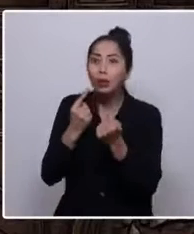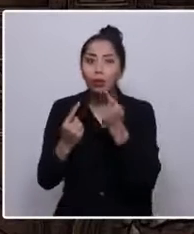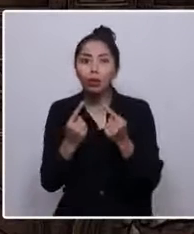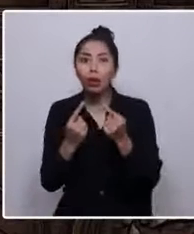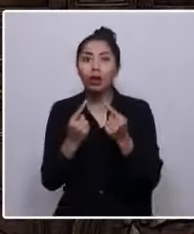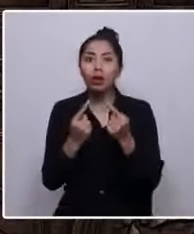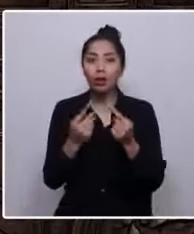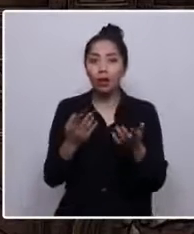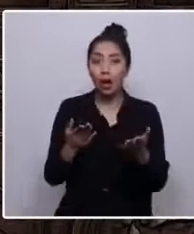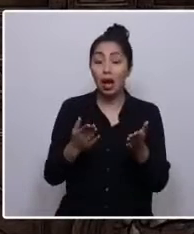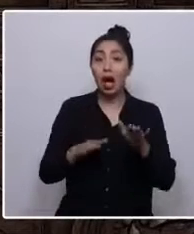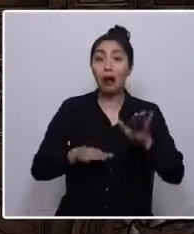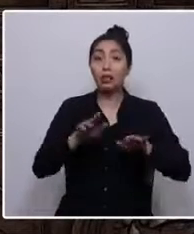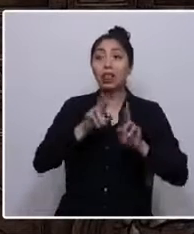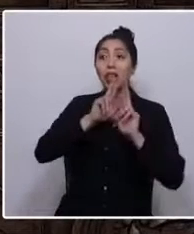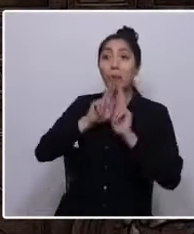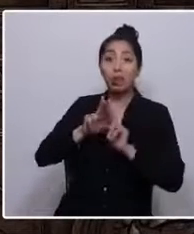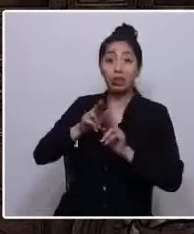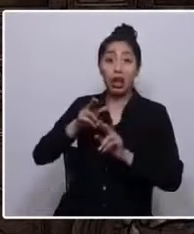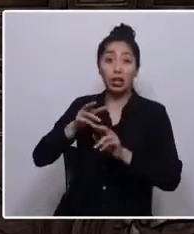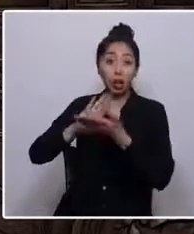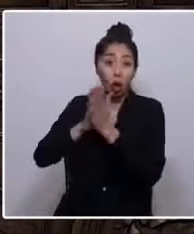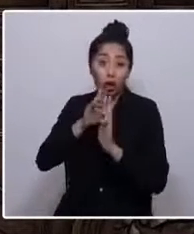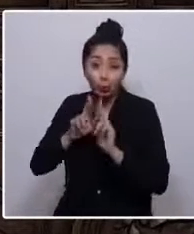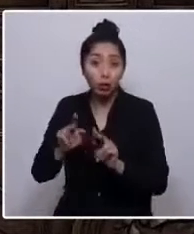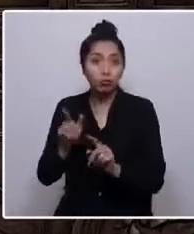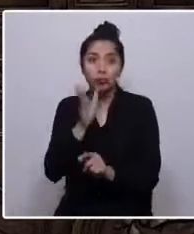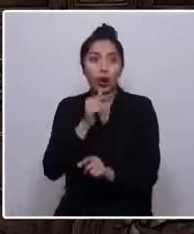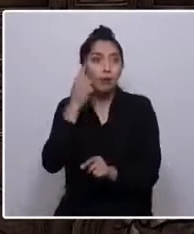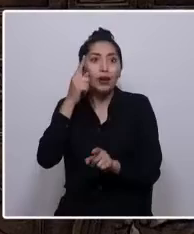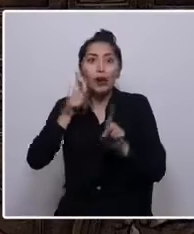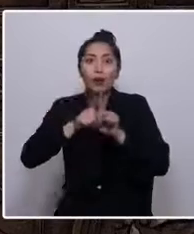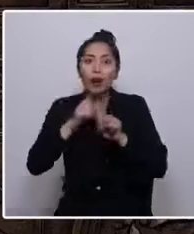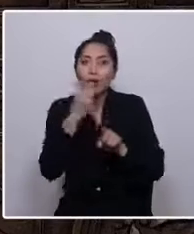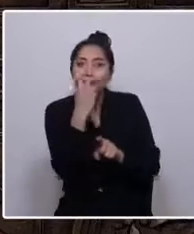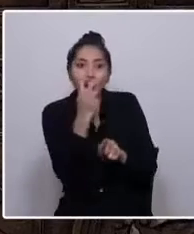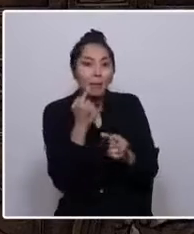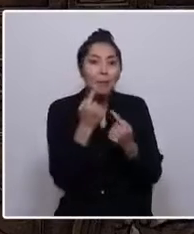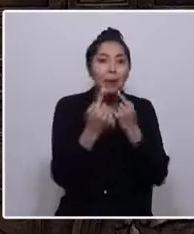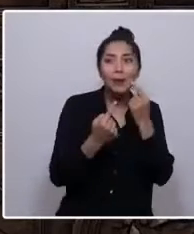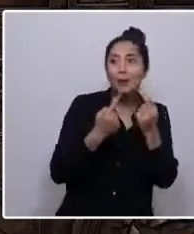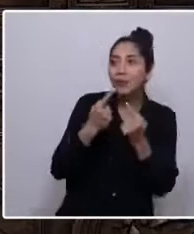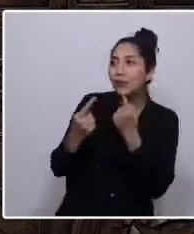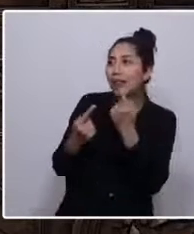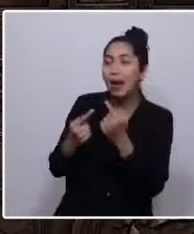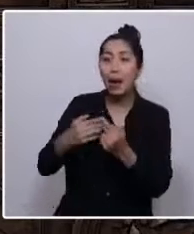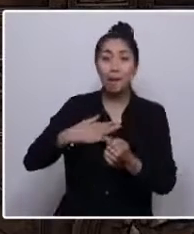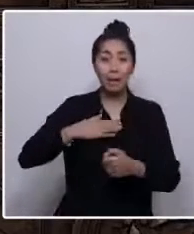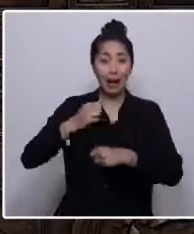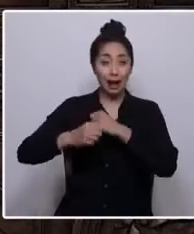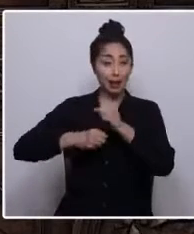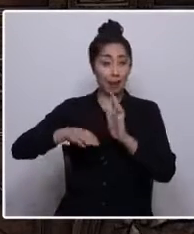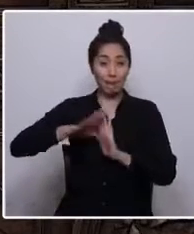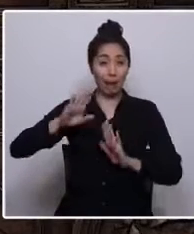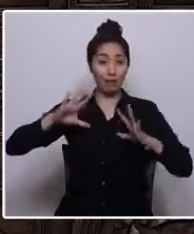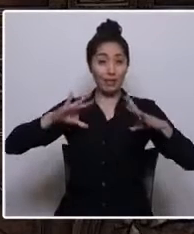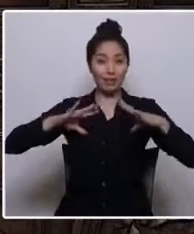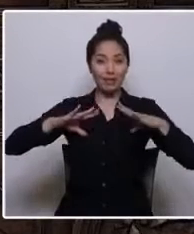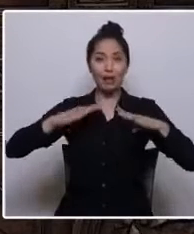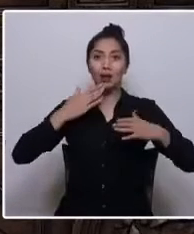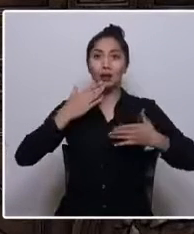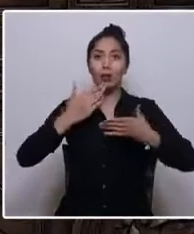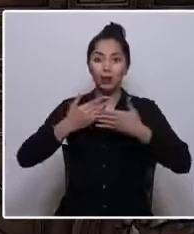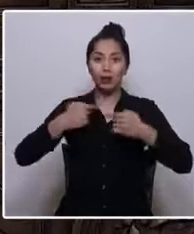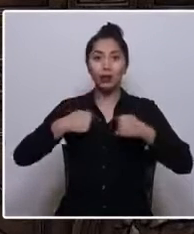Quizás por eso la posibilidad de formular preguntas, mis años más felices son los periodos en que he podido